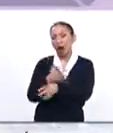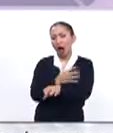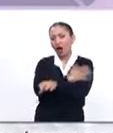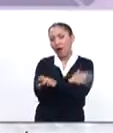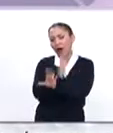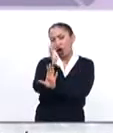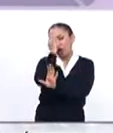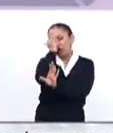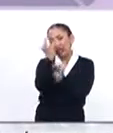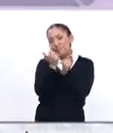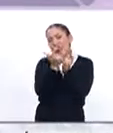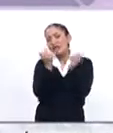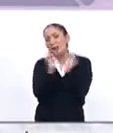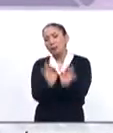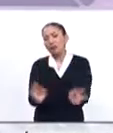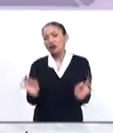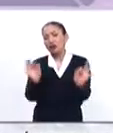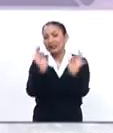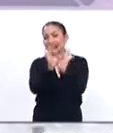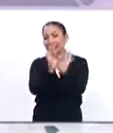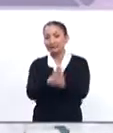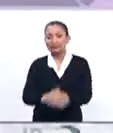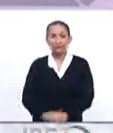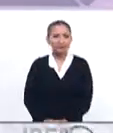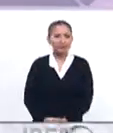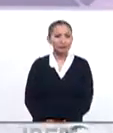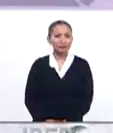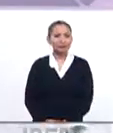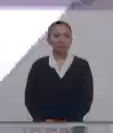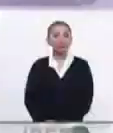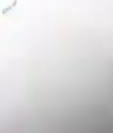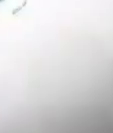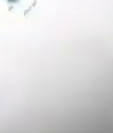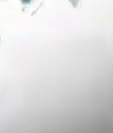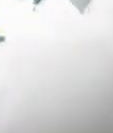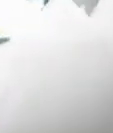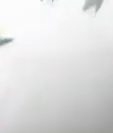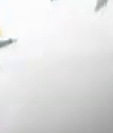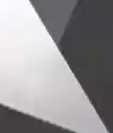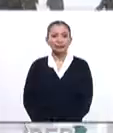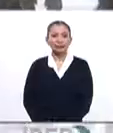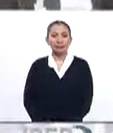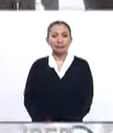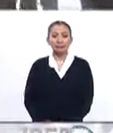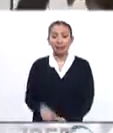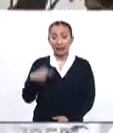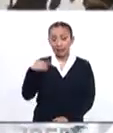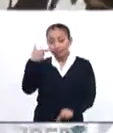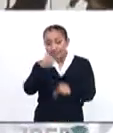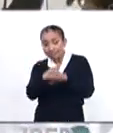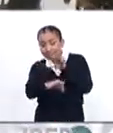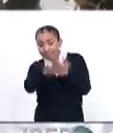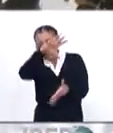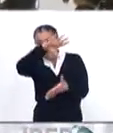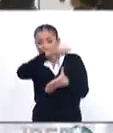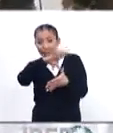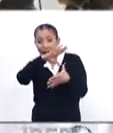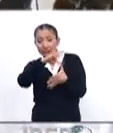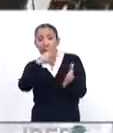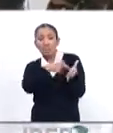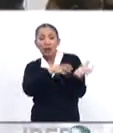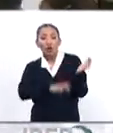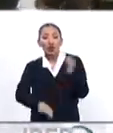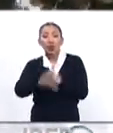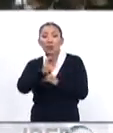Acompáñennos a conocer la trascendencia de este acontecimiento histórico. A partir del descubrimiento de América, en